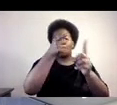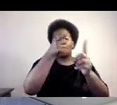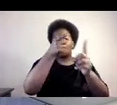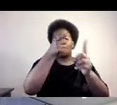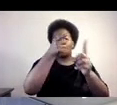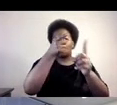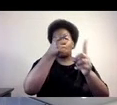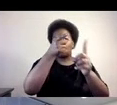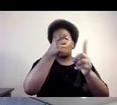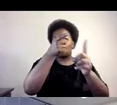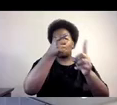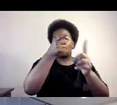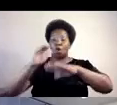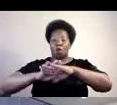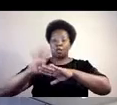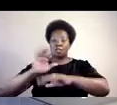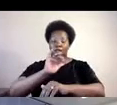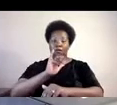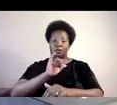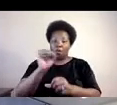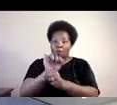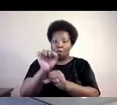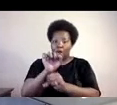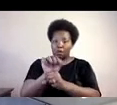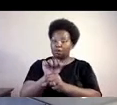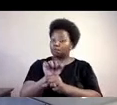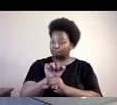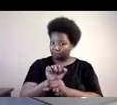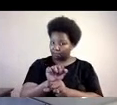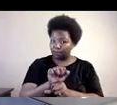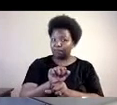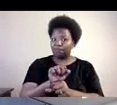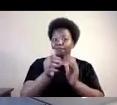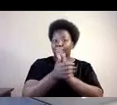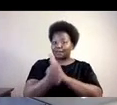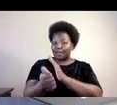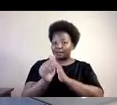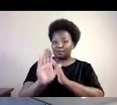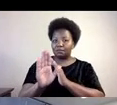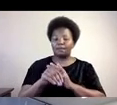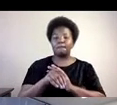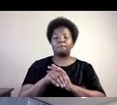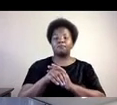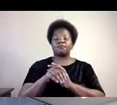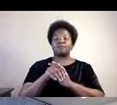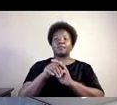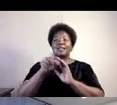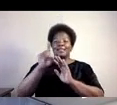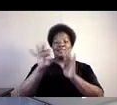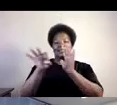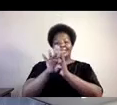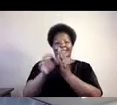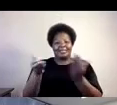y que tengan que ver en ese servicio, no solamente en los déficits también.